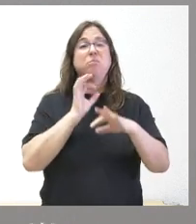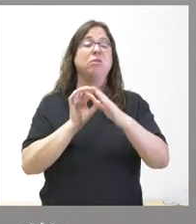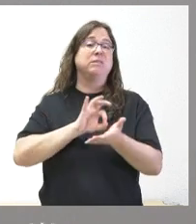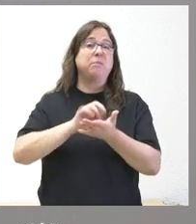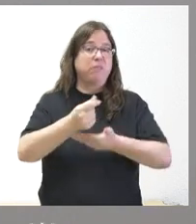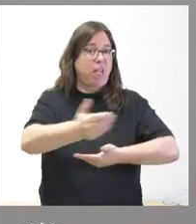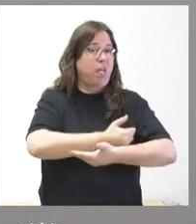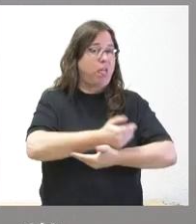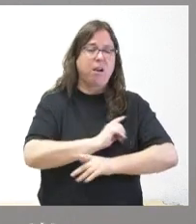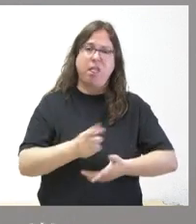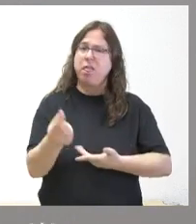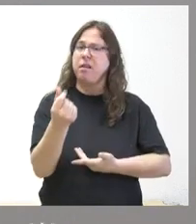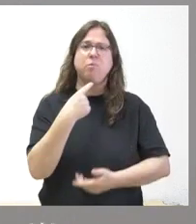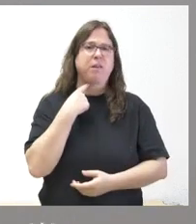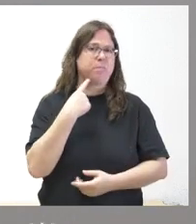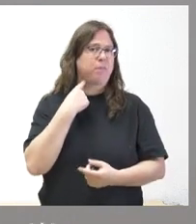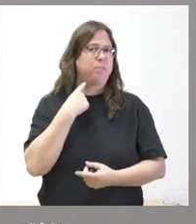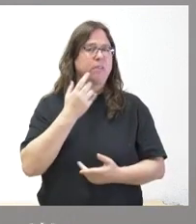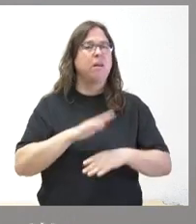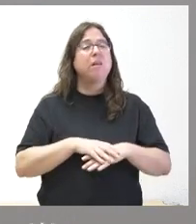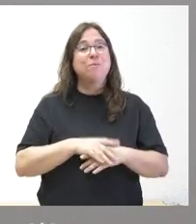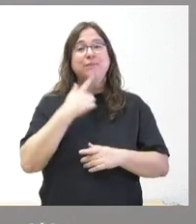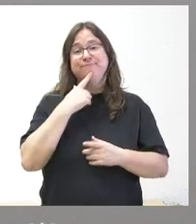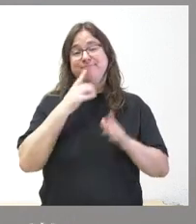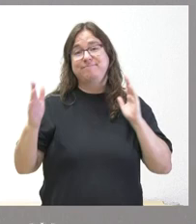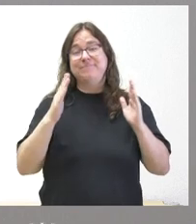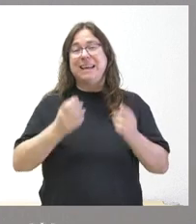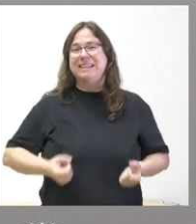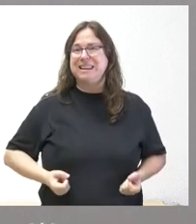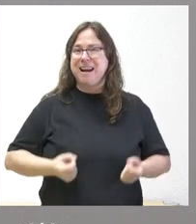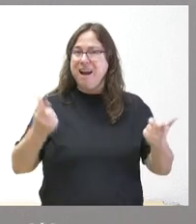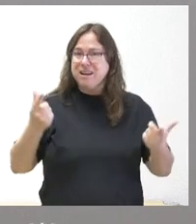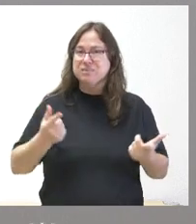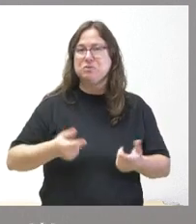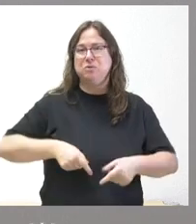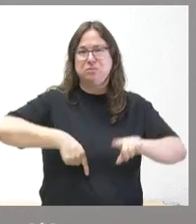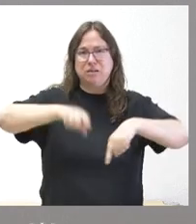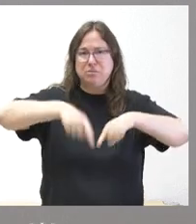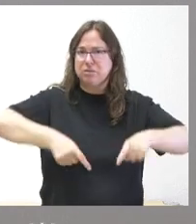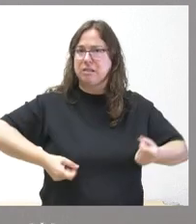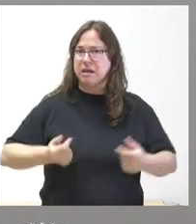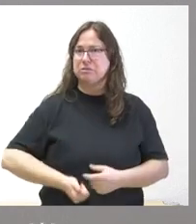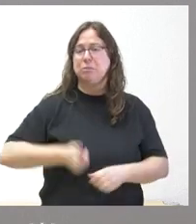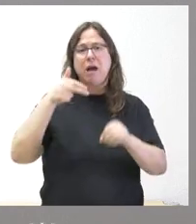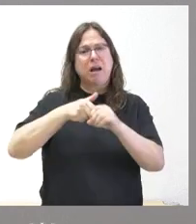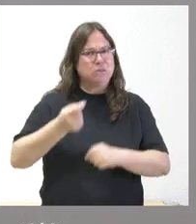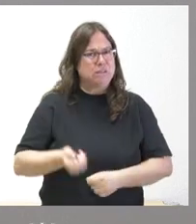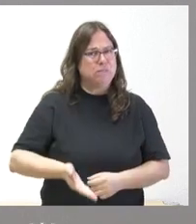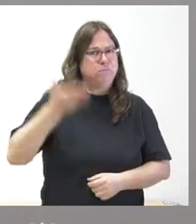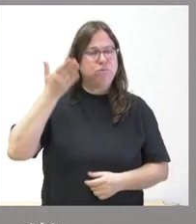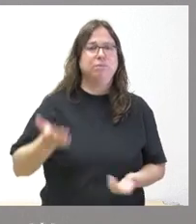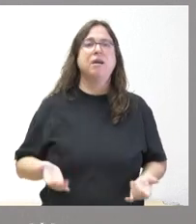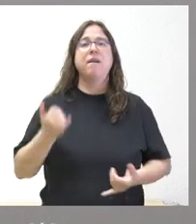porque, lógicamente, en los últimos años ha aumentado de forma muy importante el coste del transporte y el coste del combustible y porque